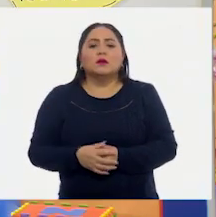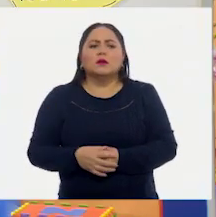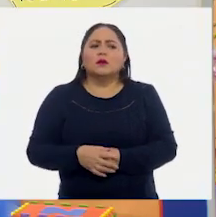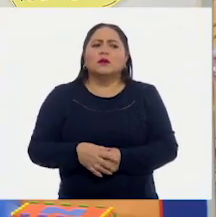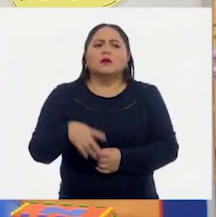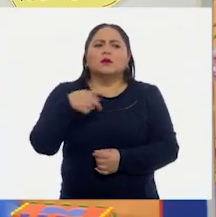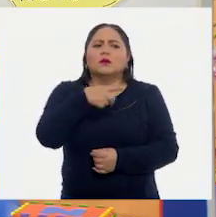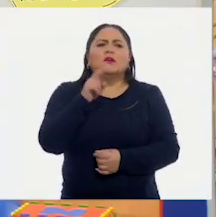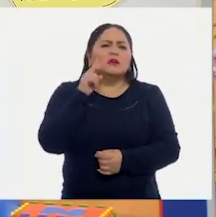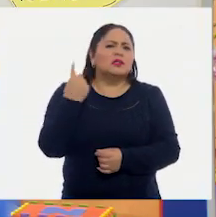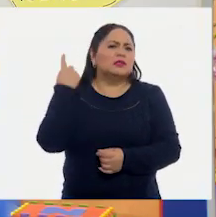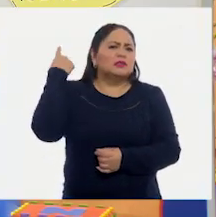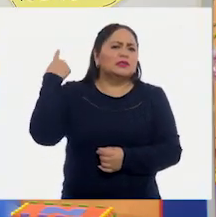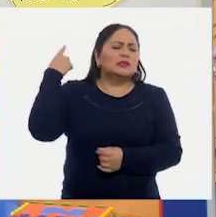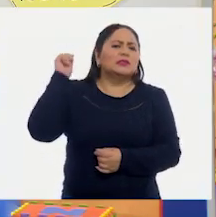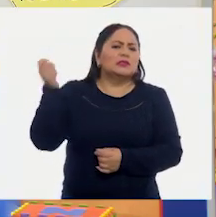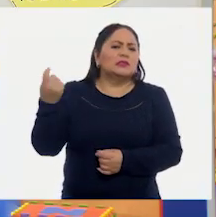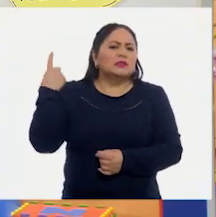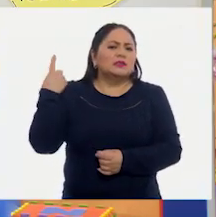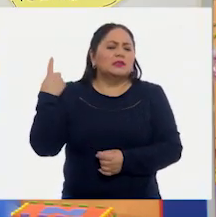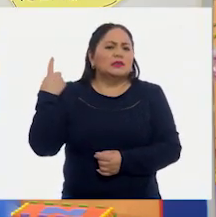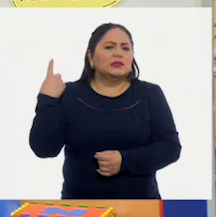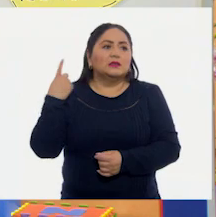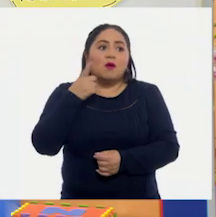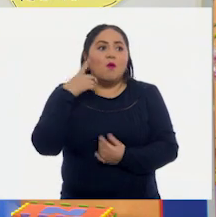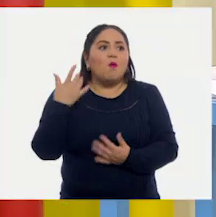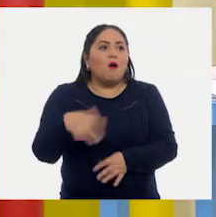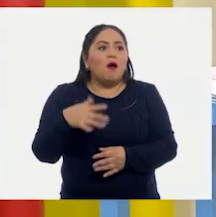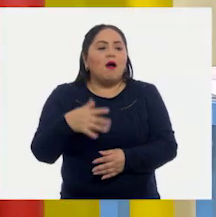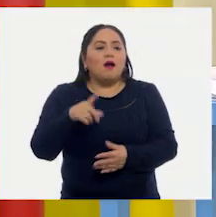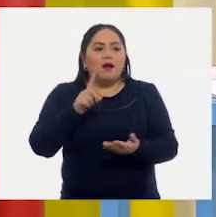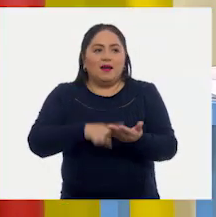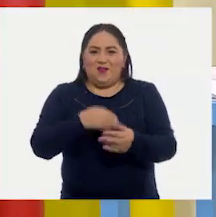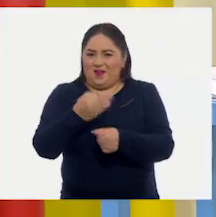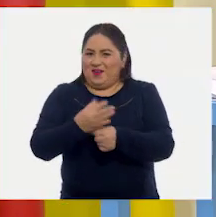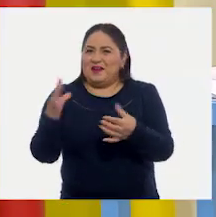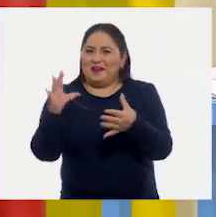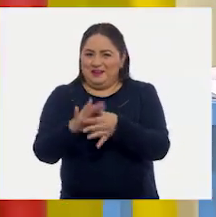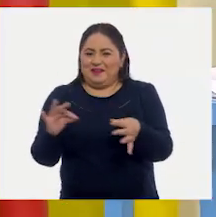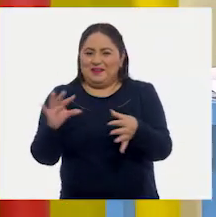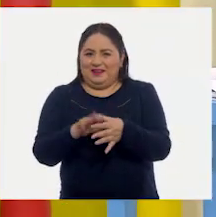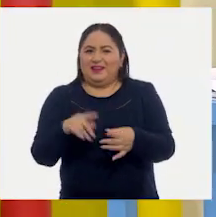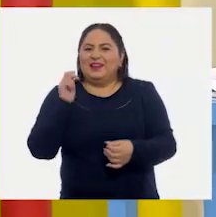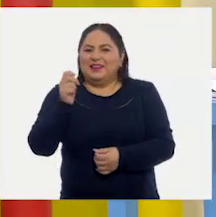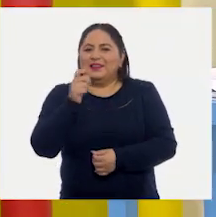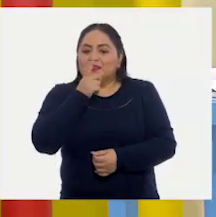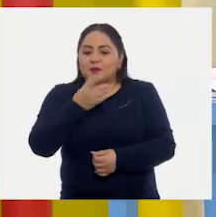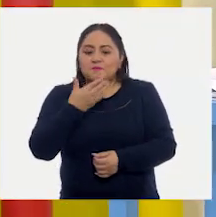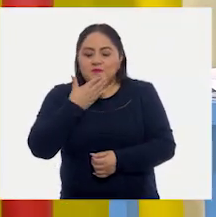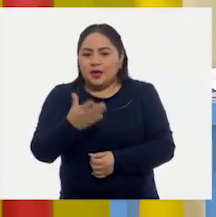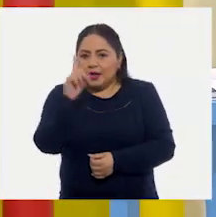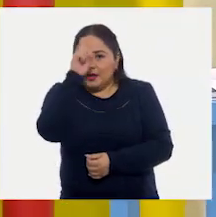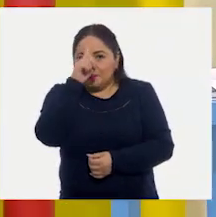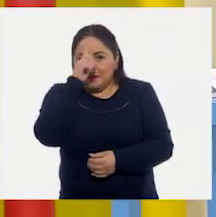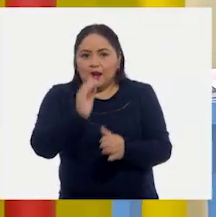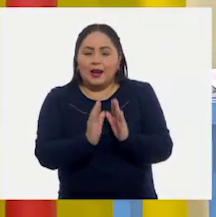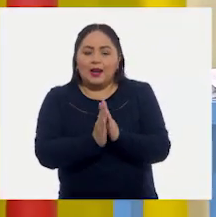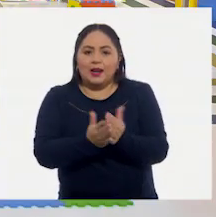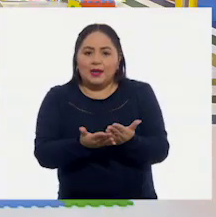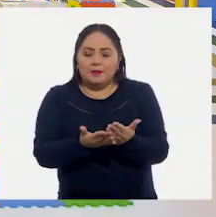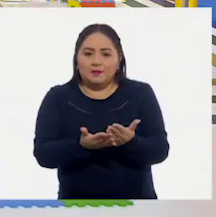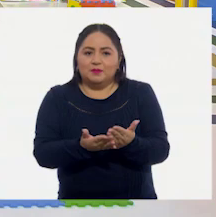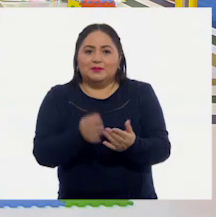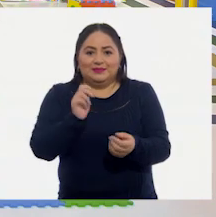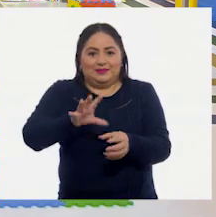¿qué ves aquí atrás? ¡Guau! Son las cosas de las que estamos hablando. Ajá. Lo que tiene que tener una buena recomendación de un libro. Los